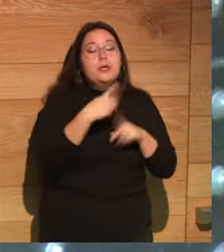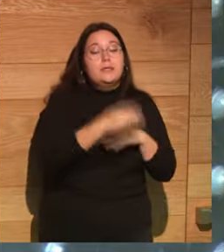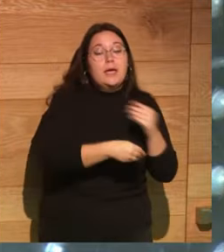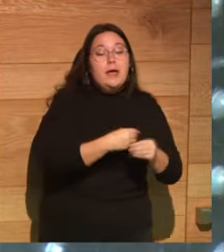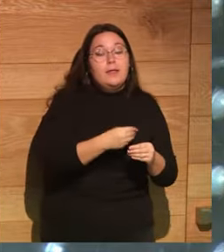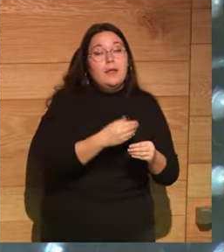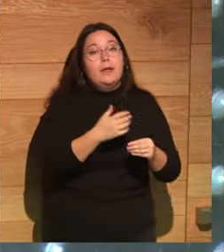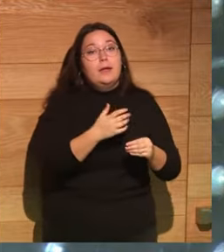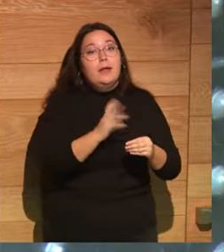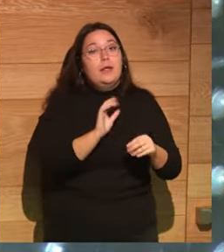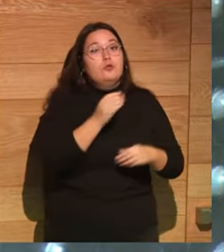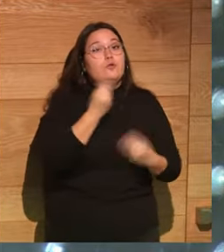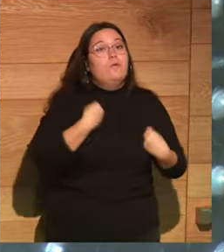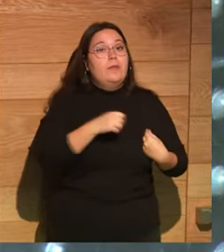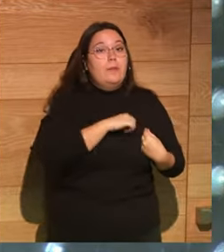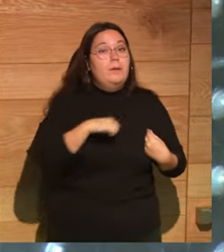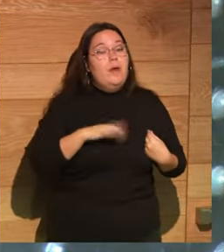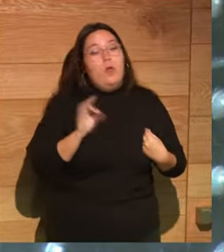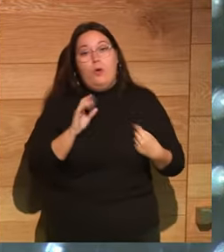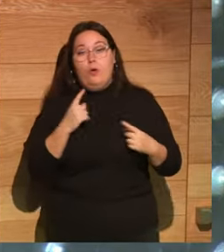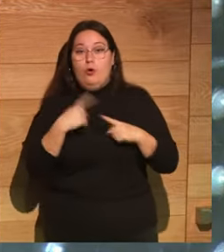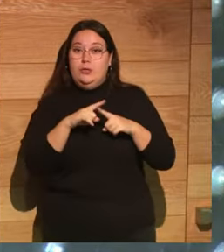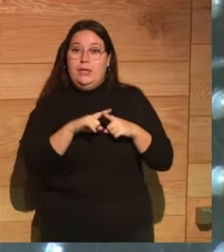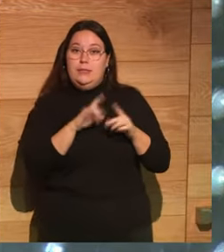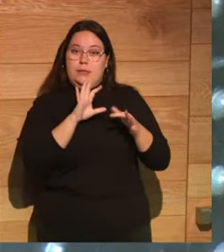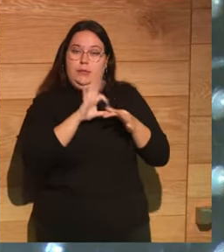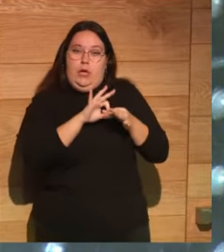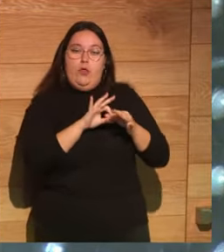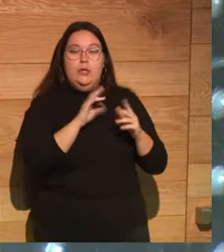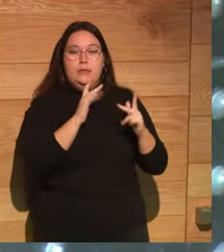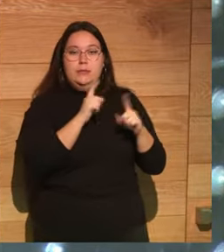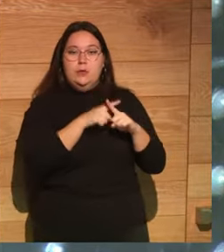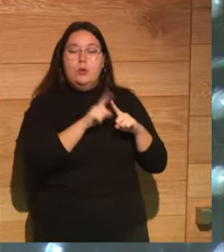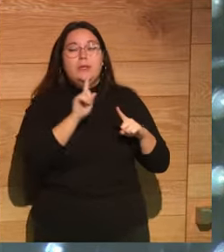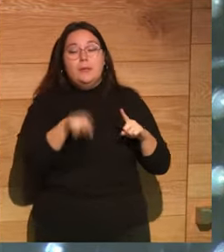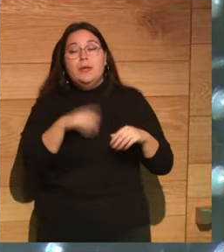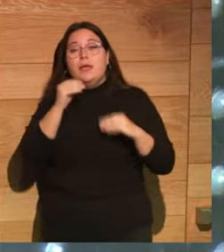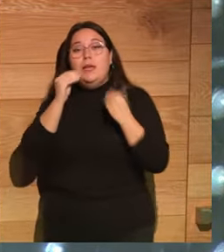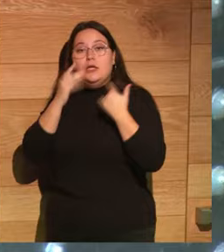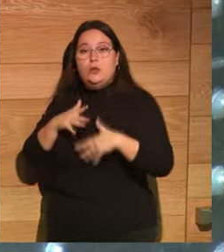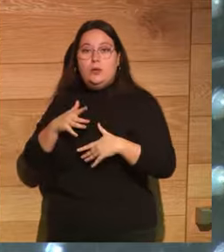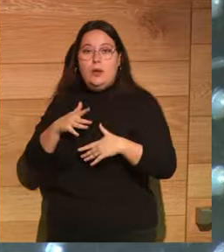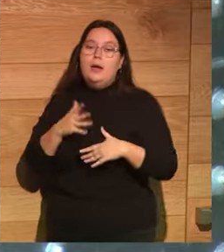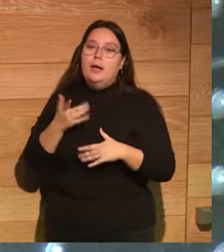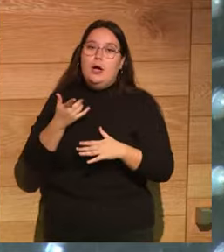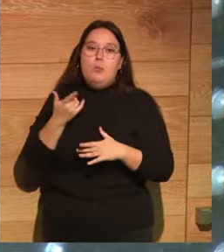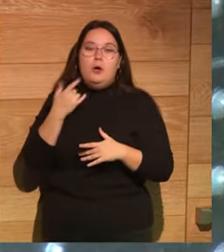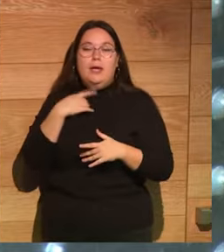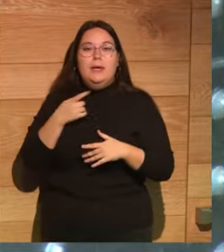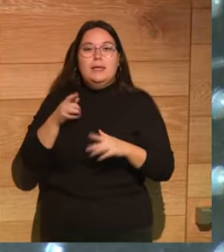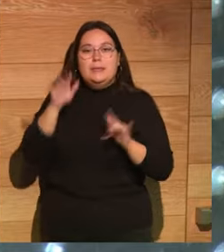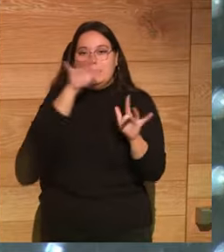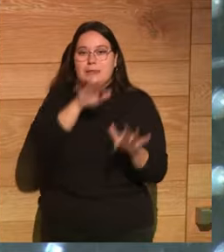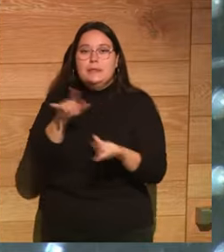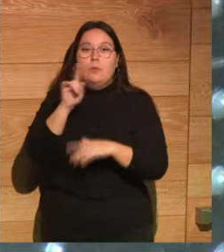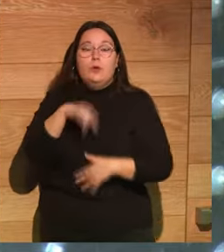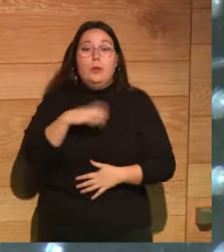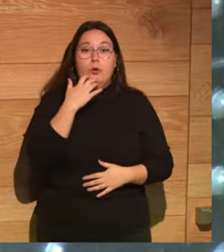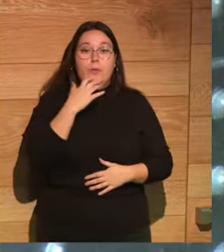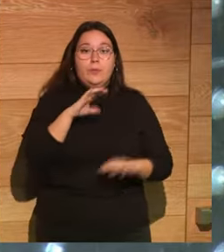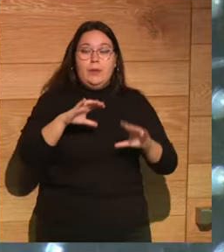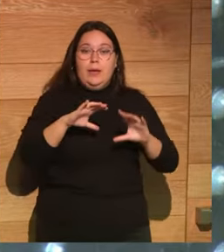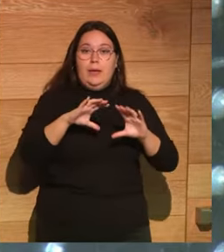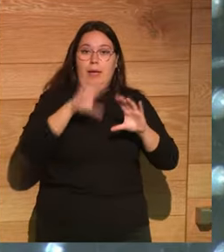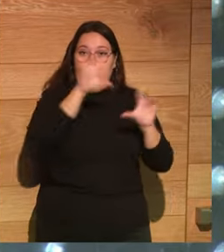de puertas para adentro o lo que hacen en su dormitorio. Hemos dicho también que se manipula la historia, esto lo vemos todos los días. En la geopolítica internacional nos dicen,